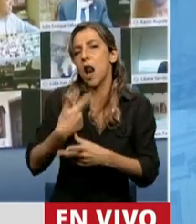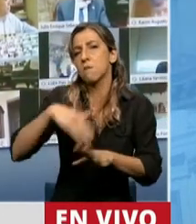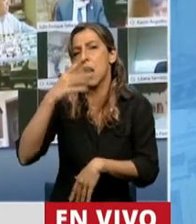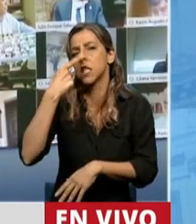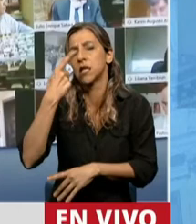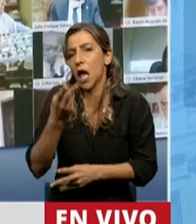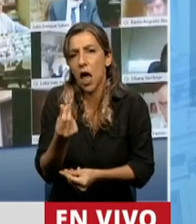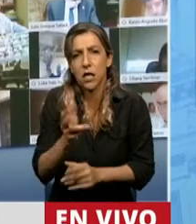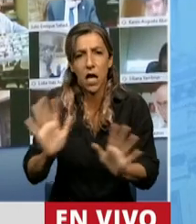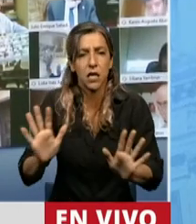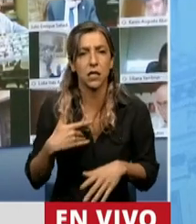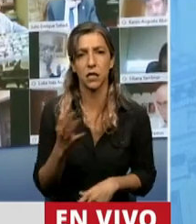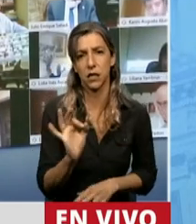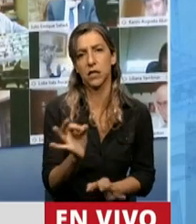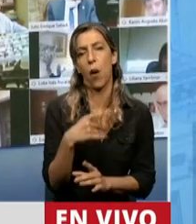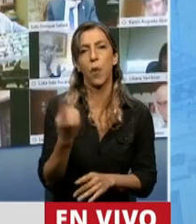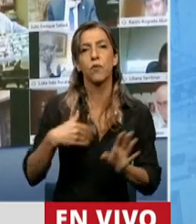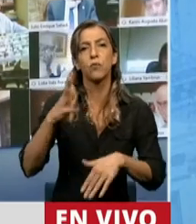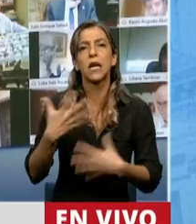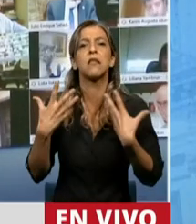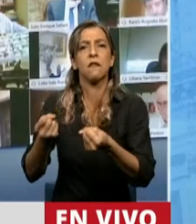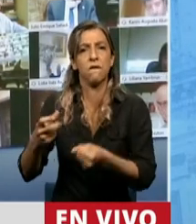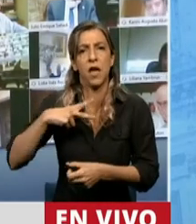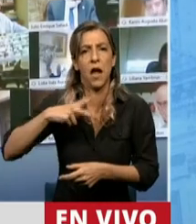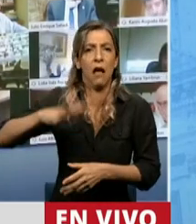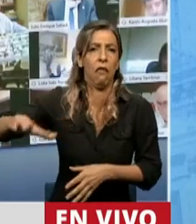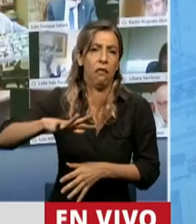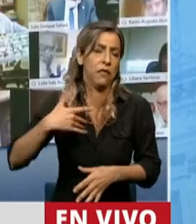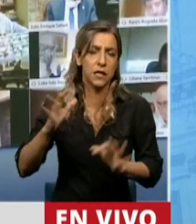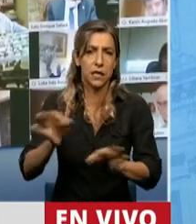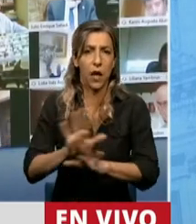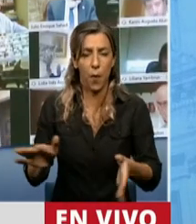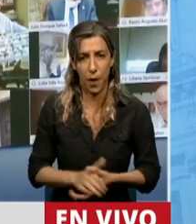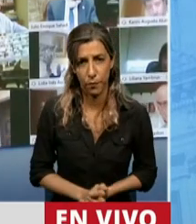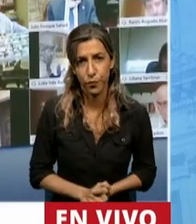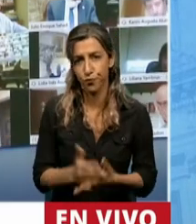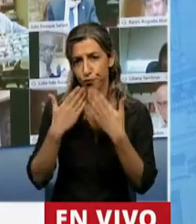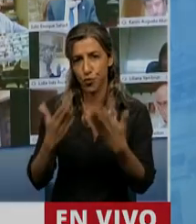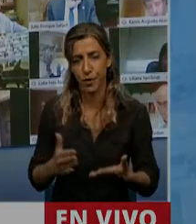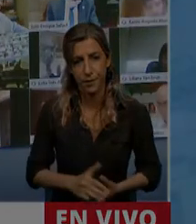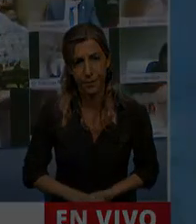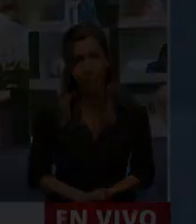de los capitalistas y de aquellos sectores concentrados. Muchas gracias, Presidente. Gracias, Diputado. Gracias. Gracias.